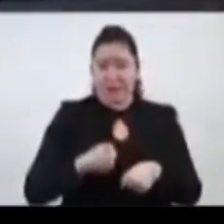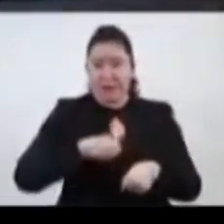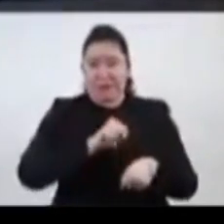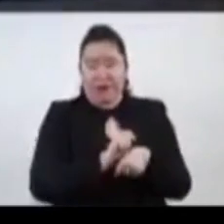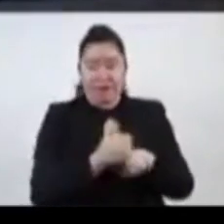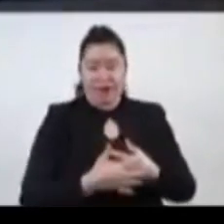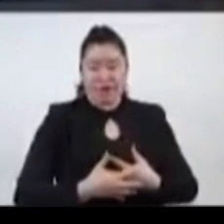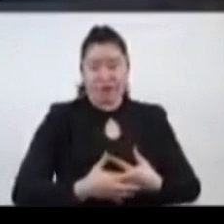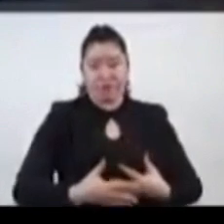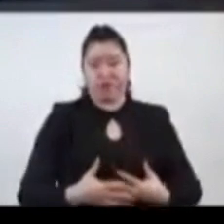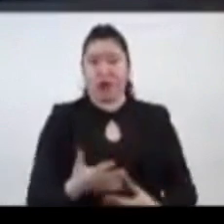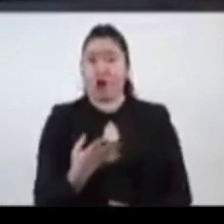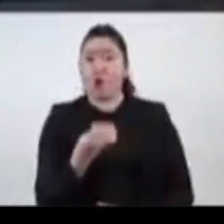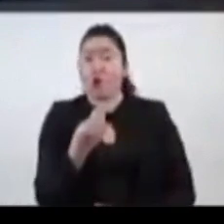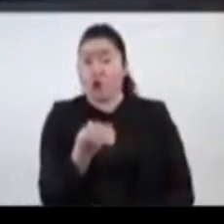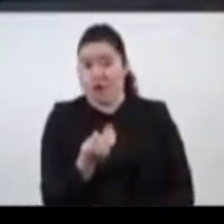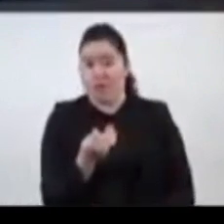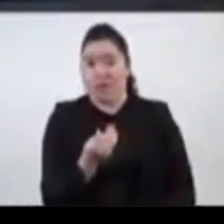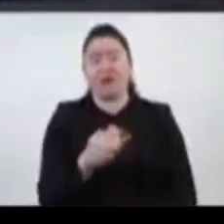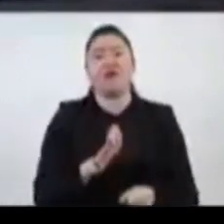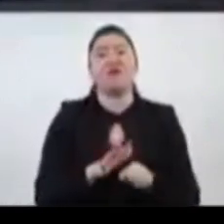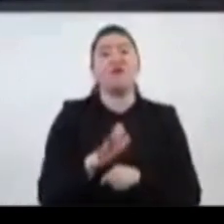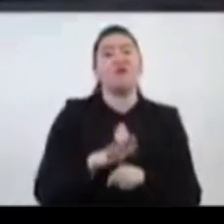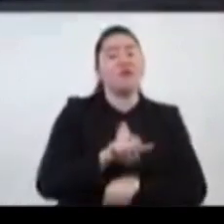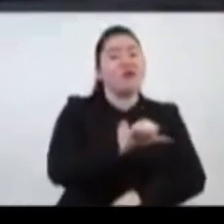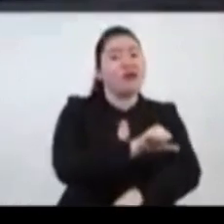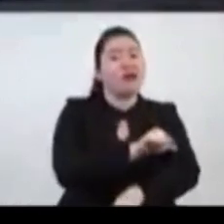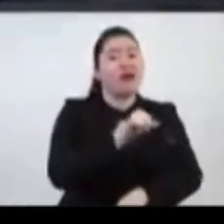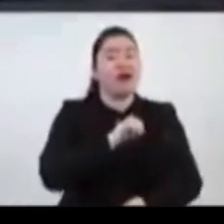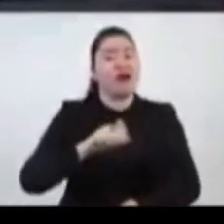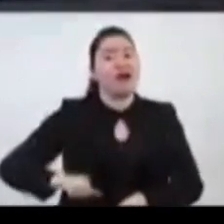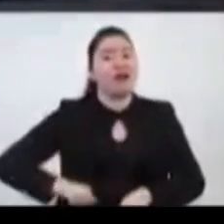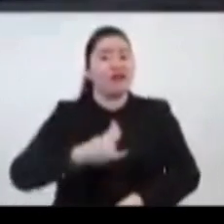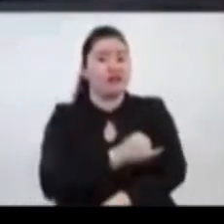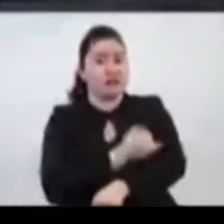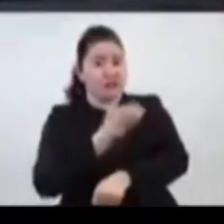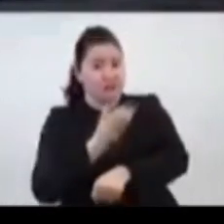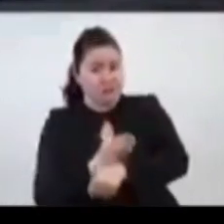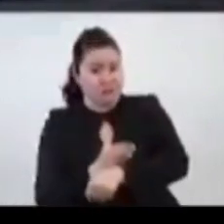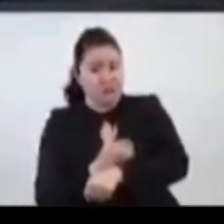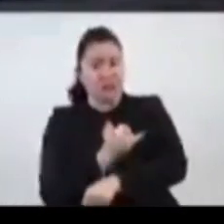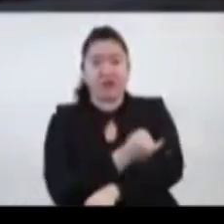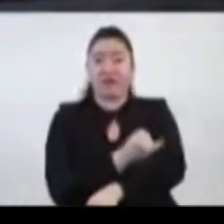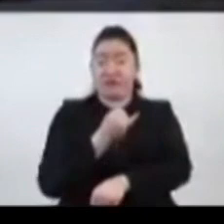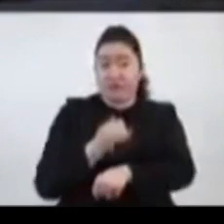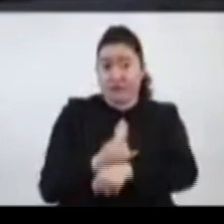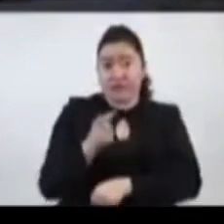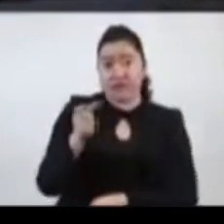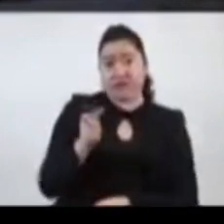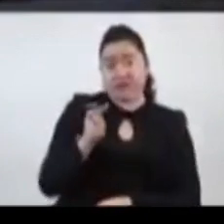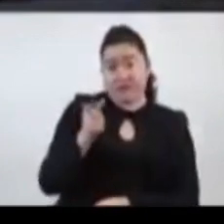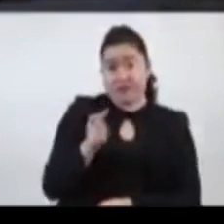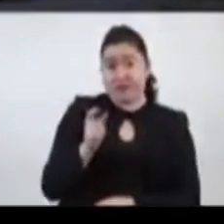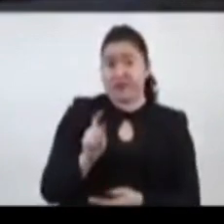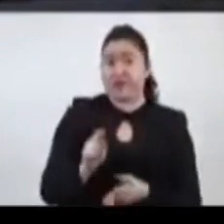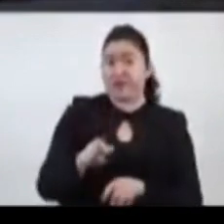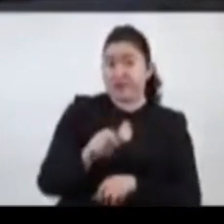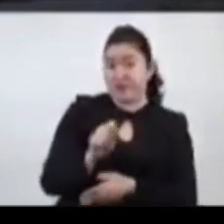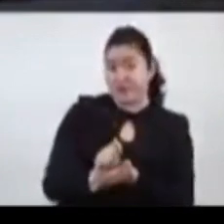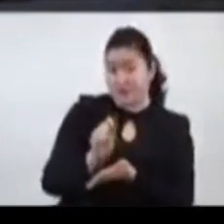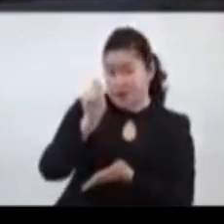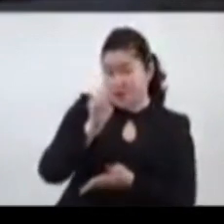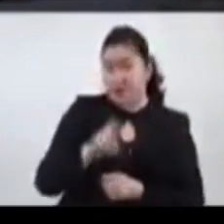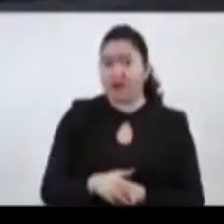de nueve semanas de embarazo, de las alcaldías Iztapalapa, Iztacalco, Xochimilco